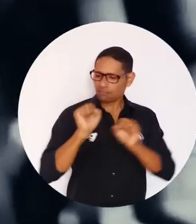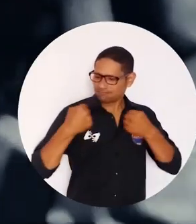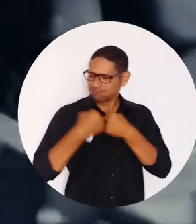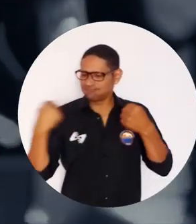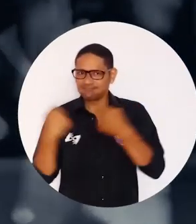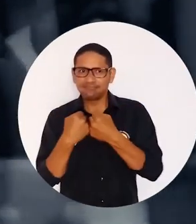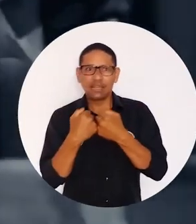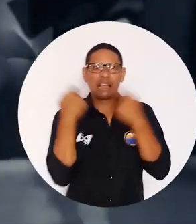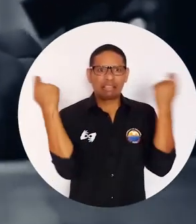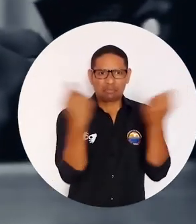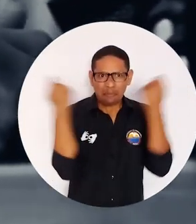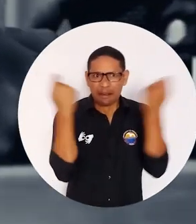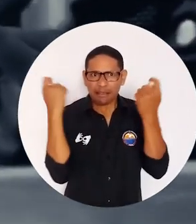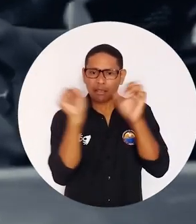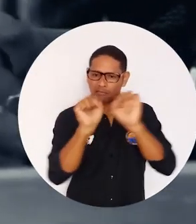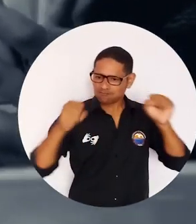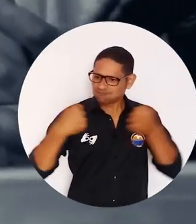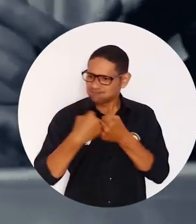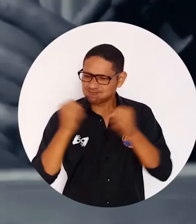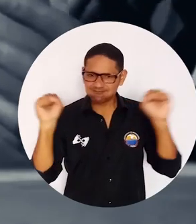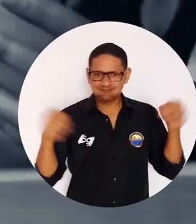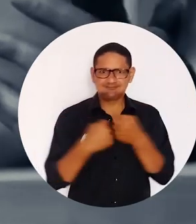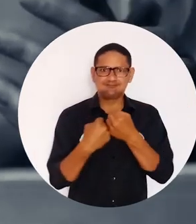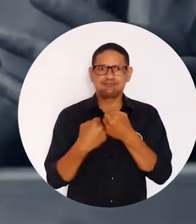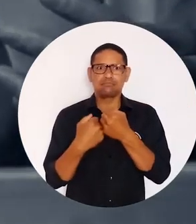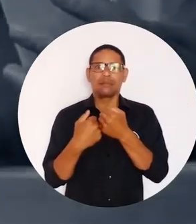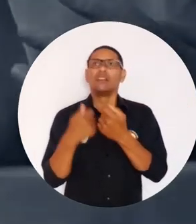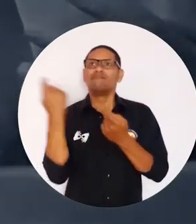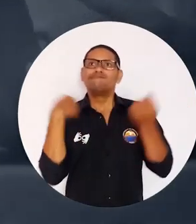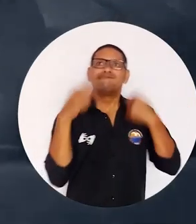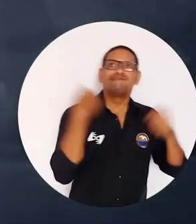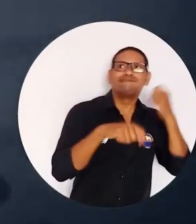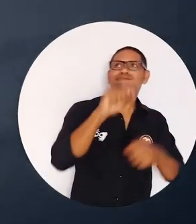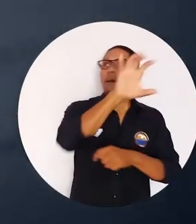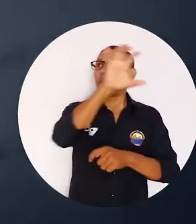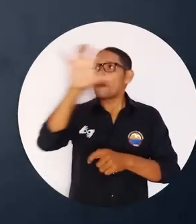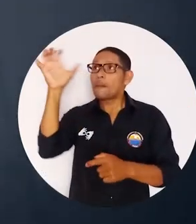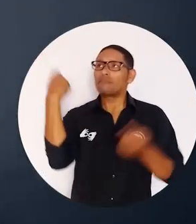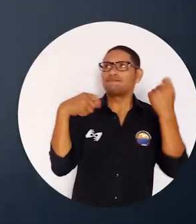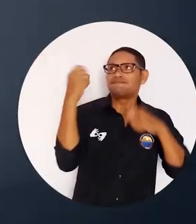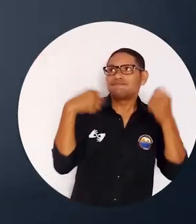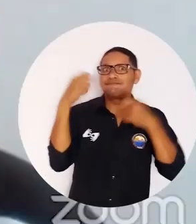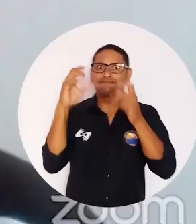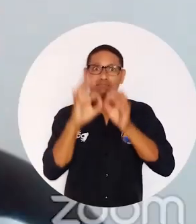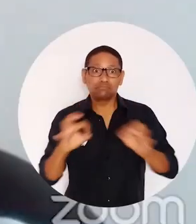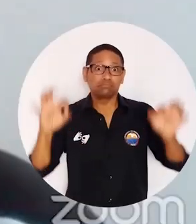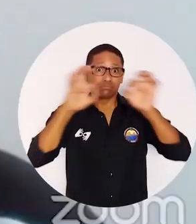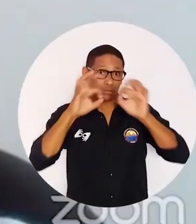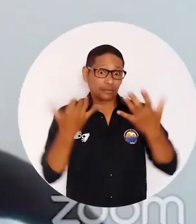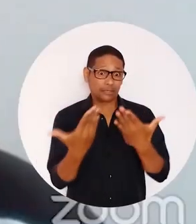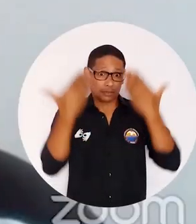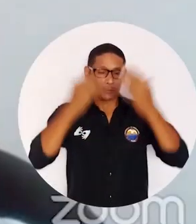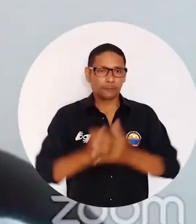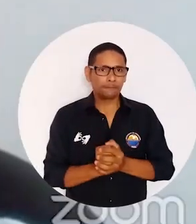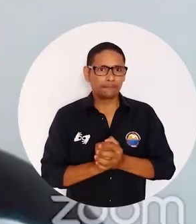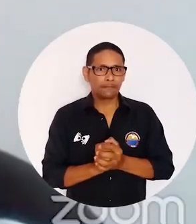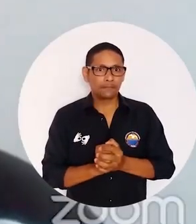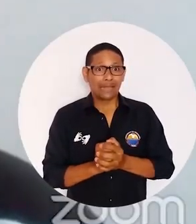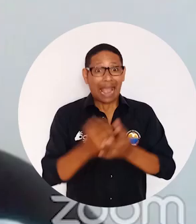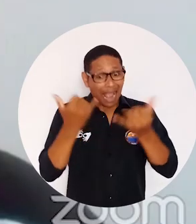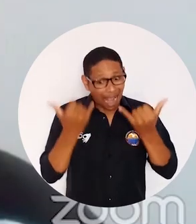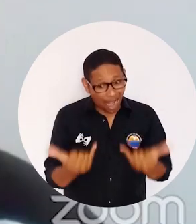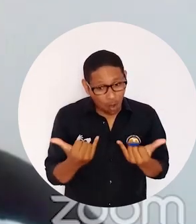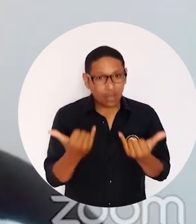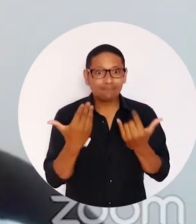mano del marketing, de la mano del comercio exterior y la logística. De tal suerte que este sea el